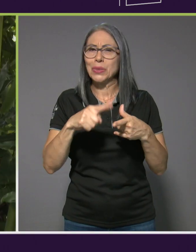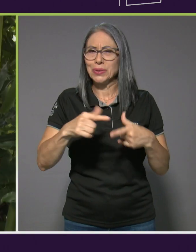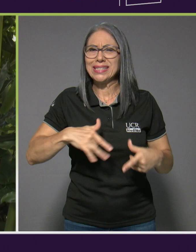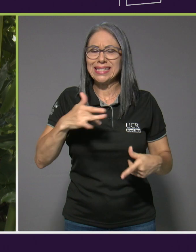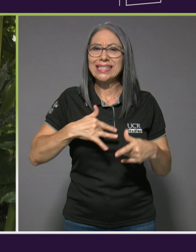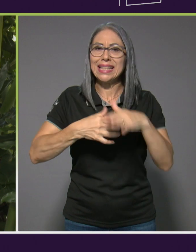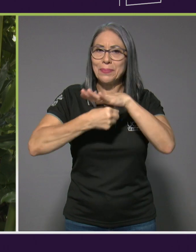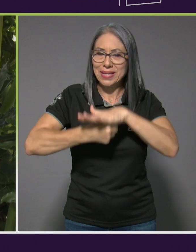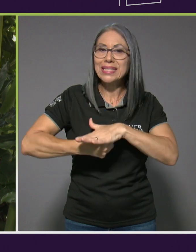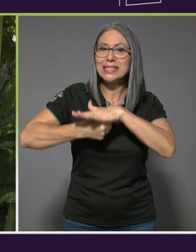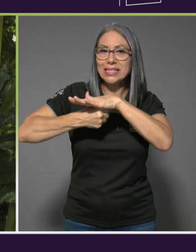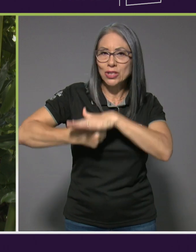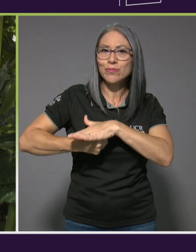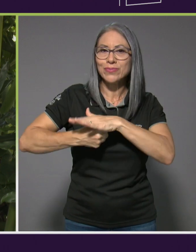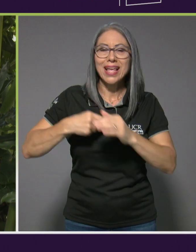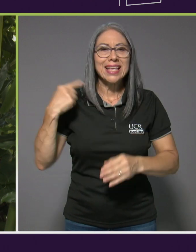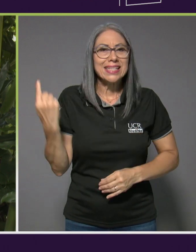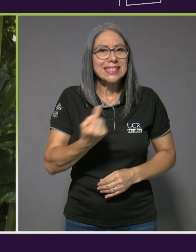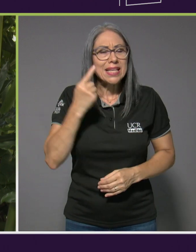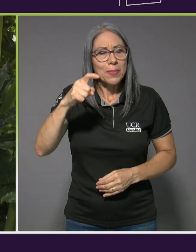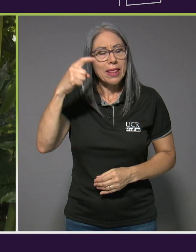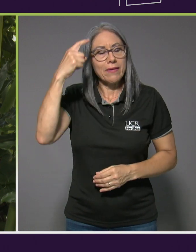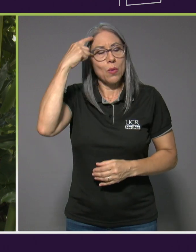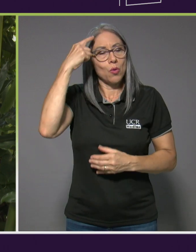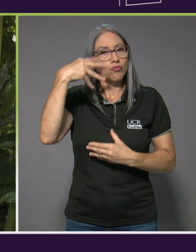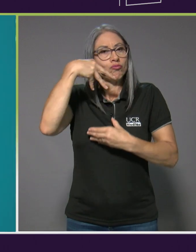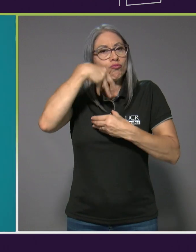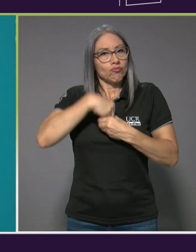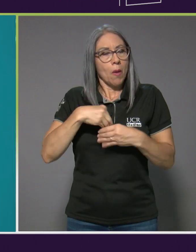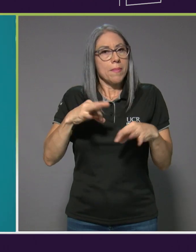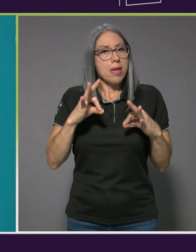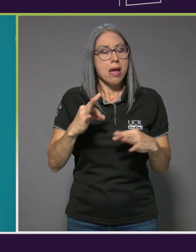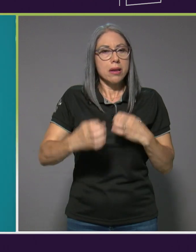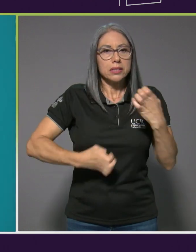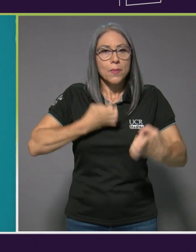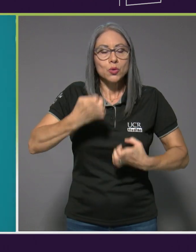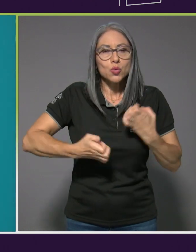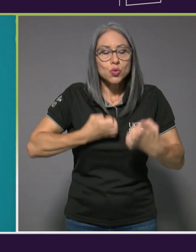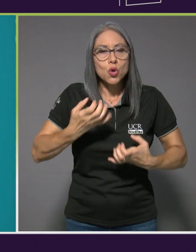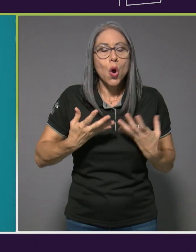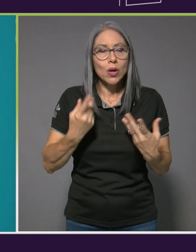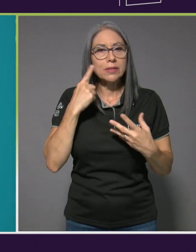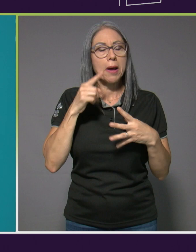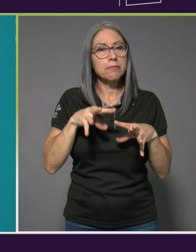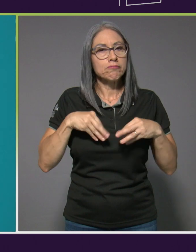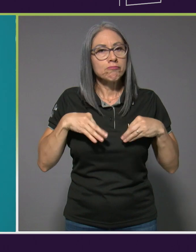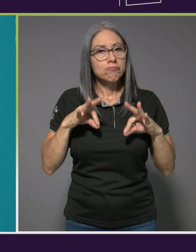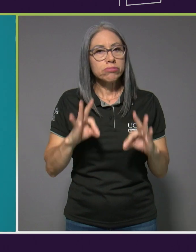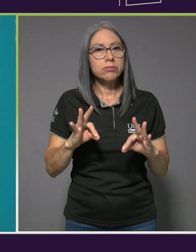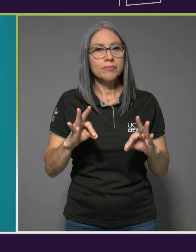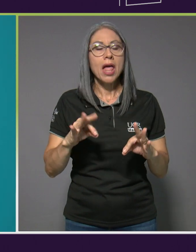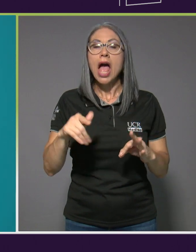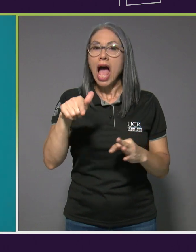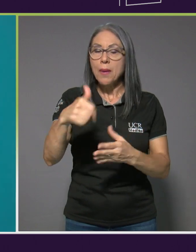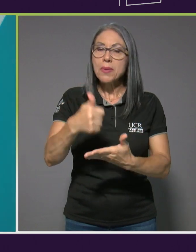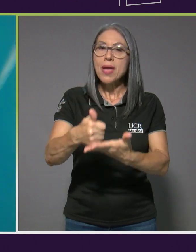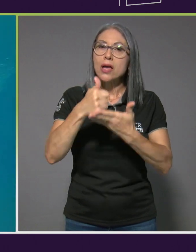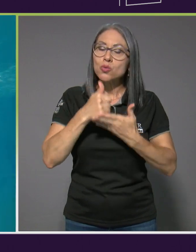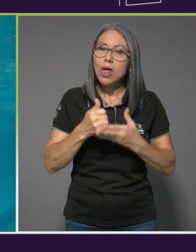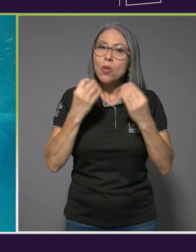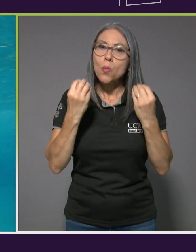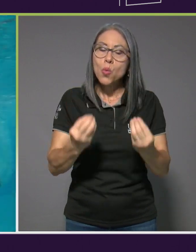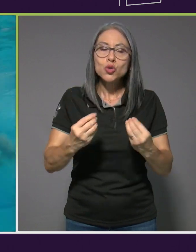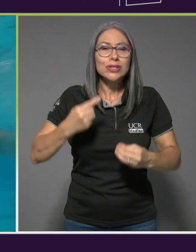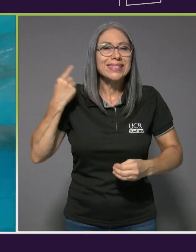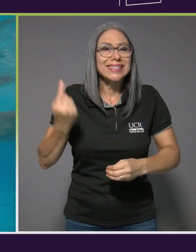mucha presión, sí siempre hay que canalizar bien como las emociones ya estando en el momento. A mí me ha ayudado mucho que siempre